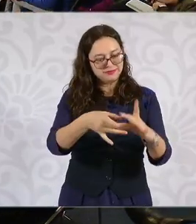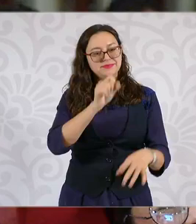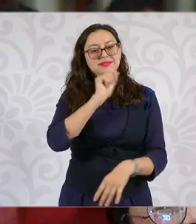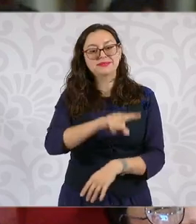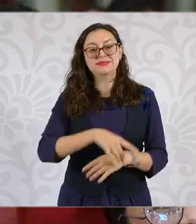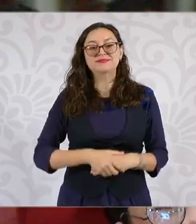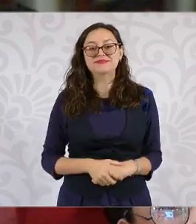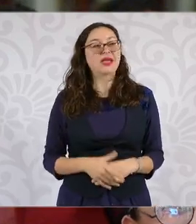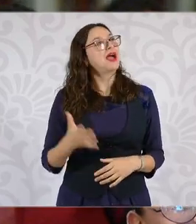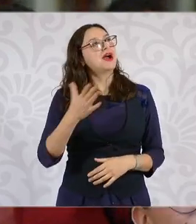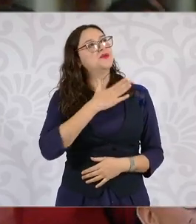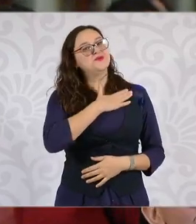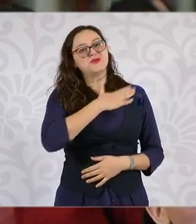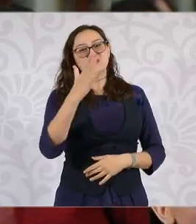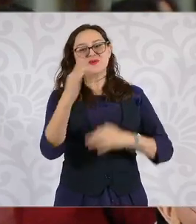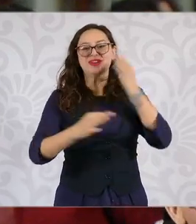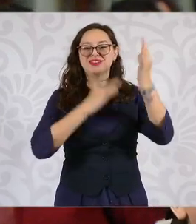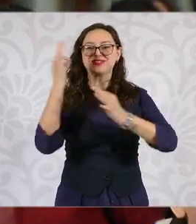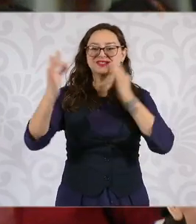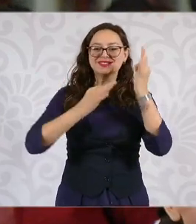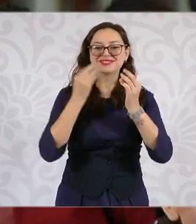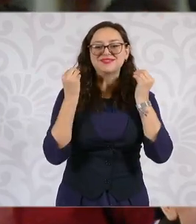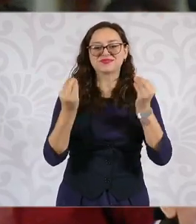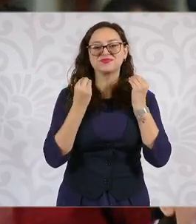Excelente noticia. Sí. Muchas gracias.